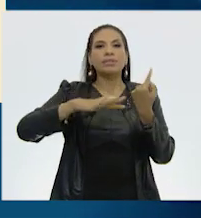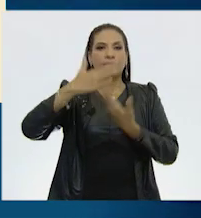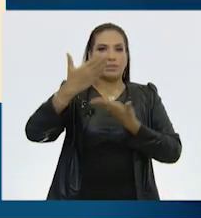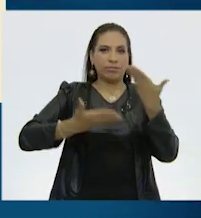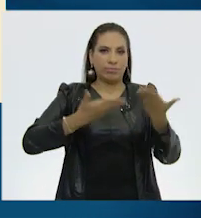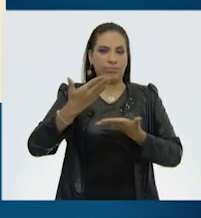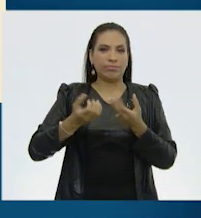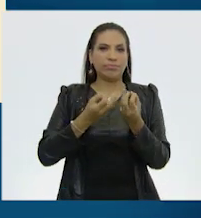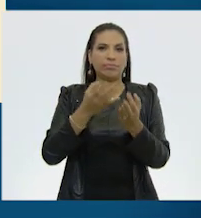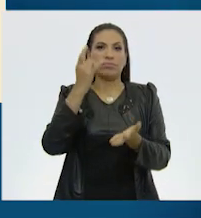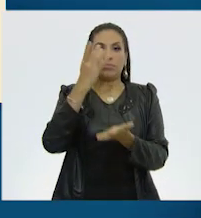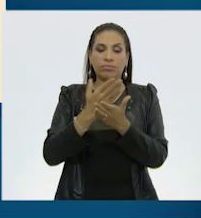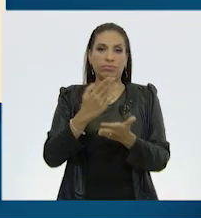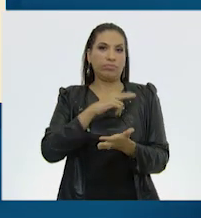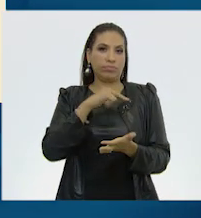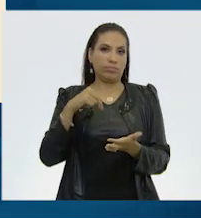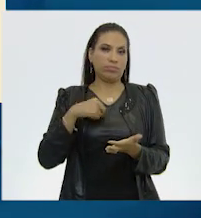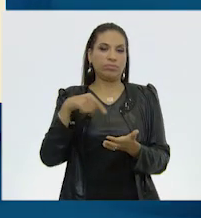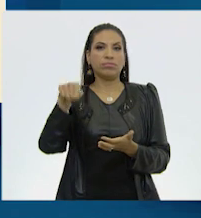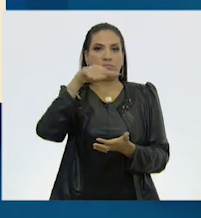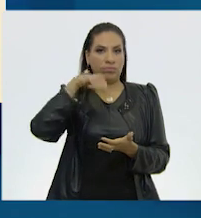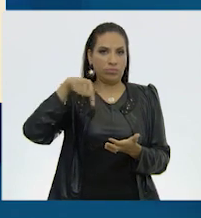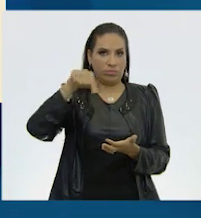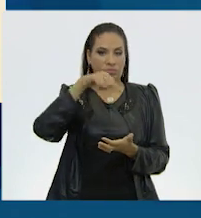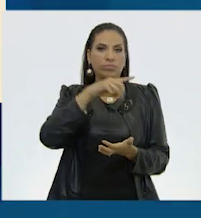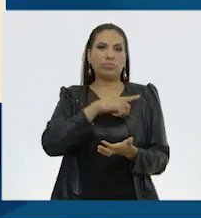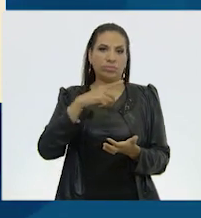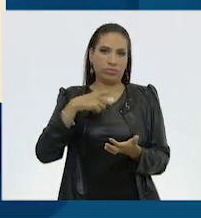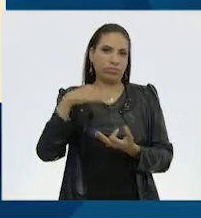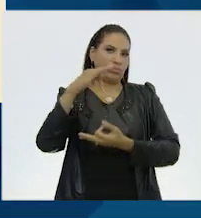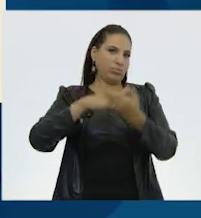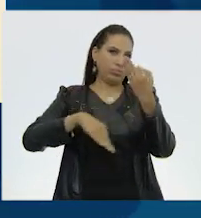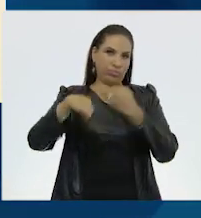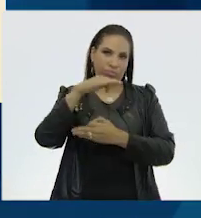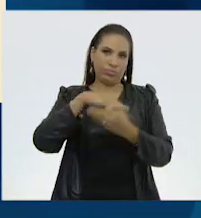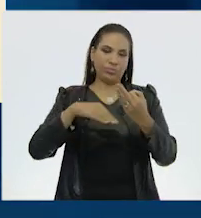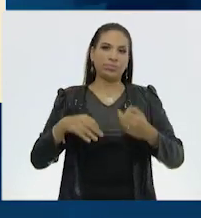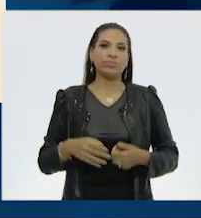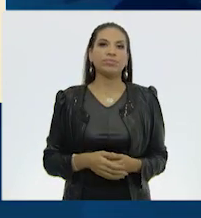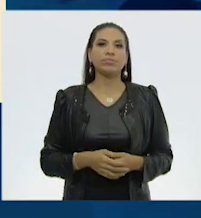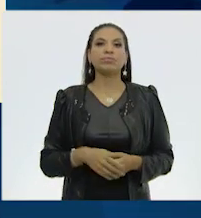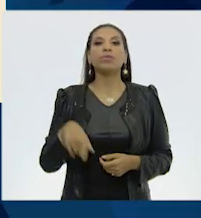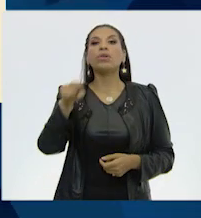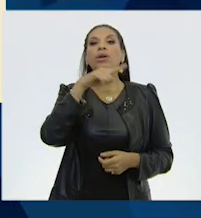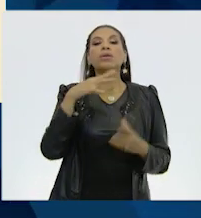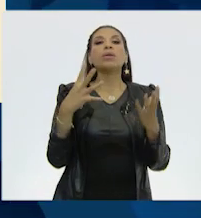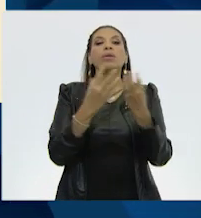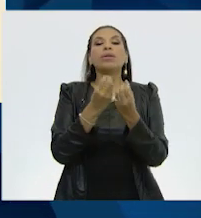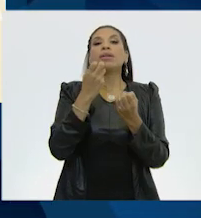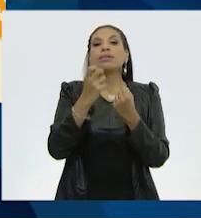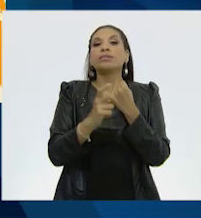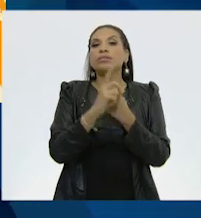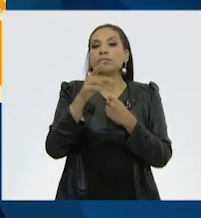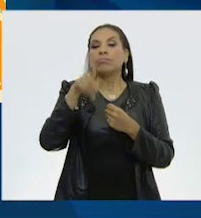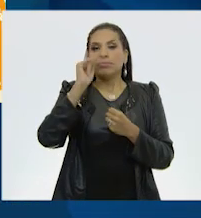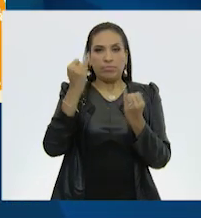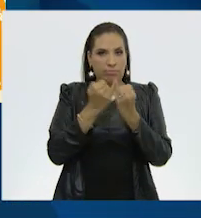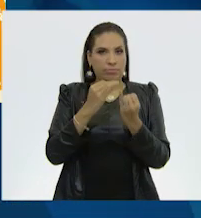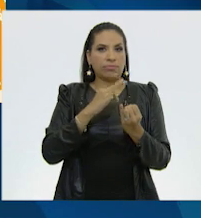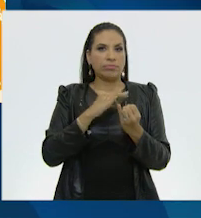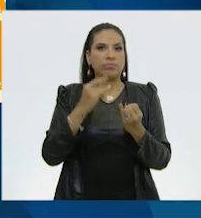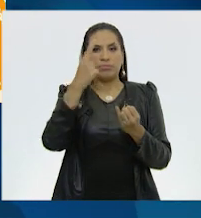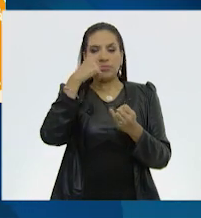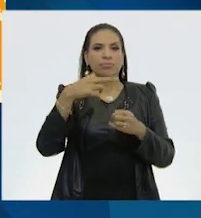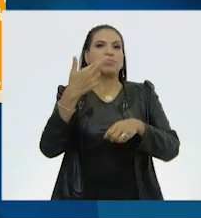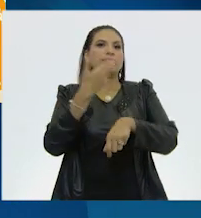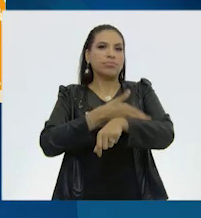nos ofrecen no son los otros. Somos nosotros, somos todos. Somos parte del problema, pero sin duda también podemos ser